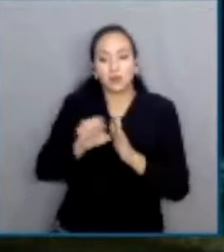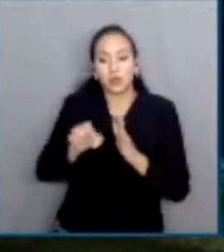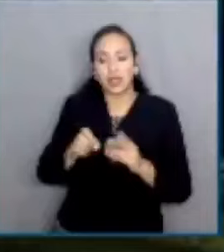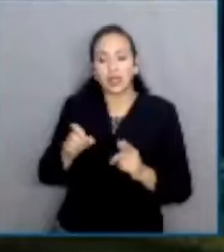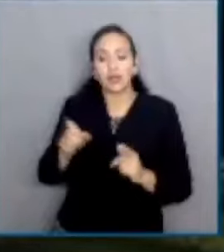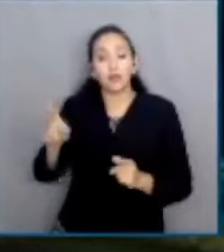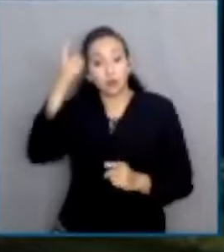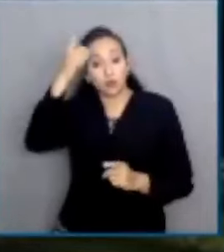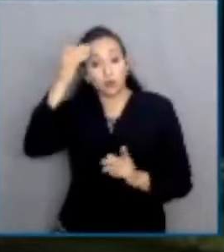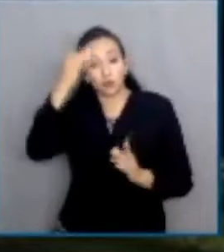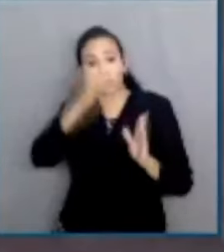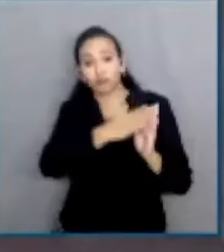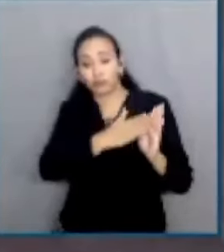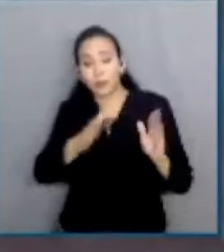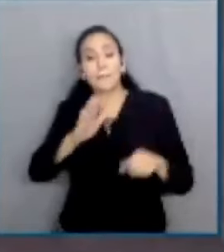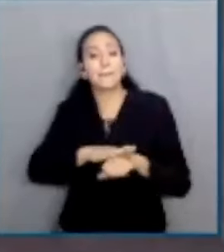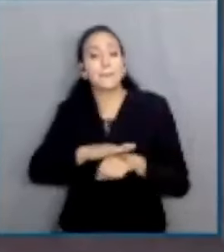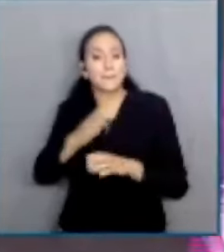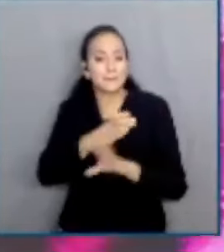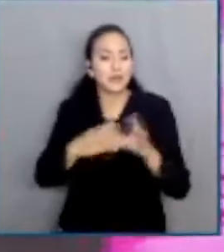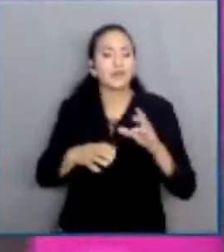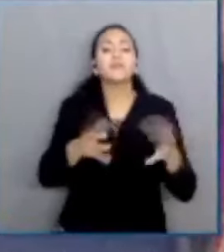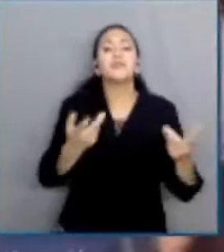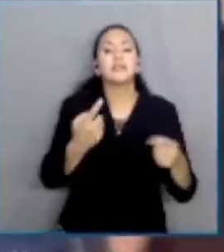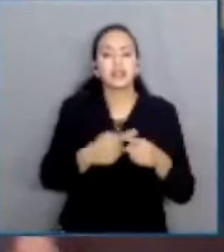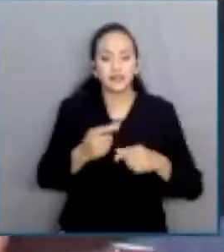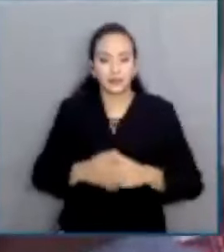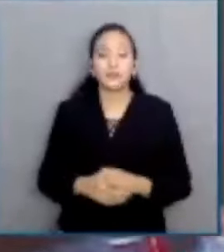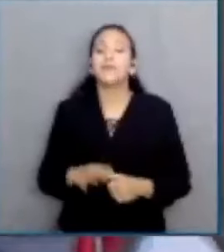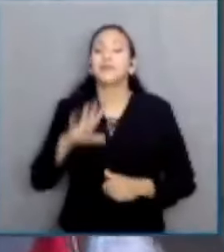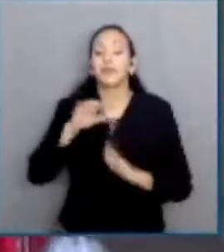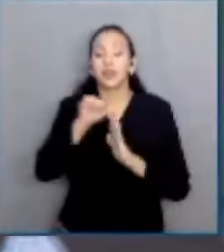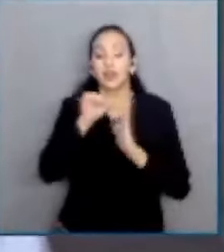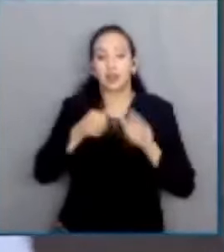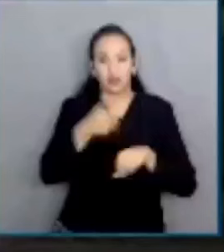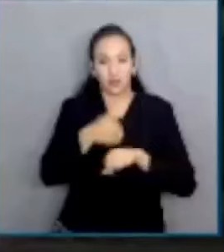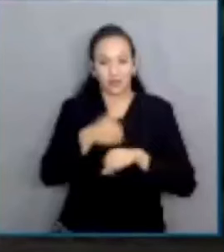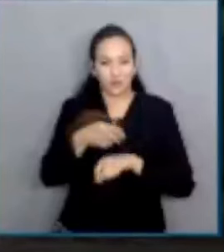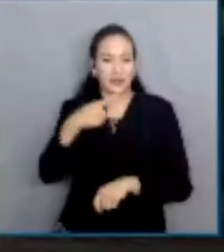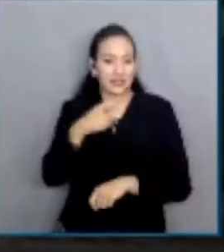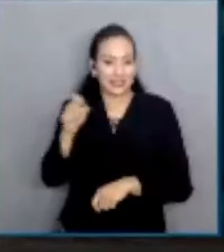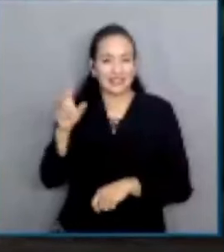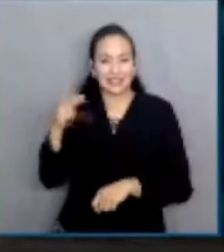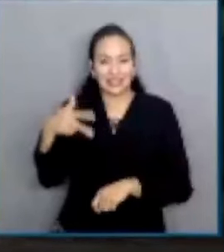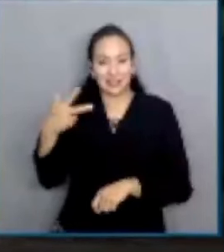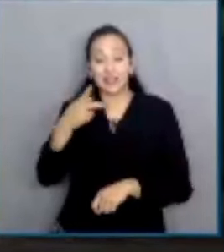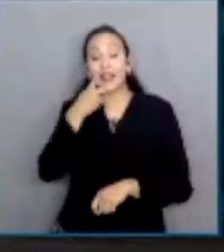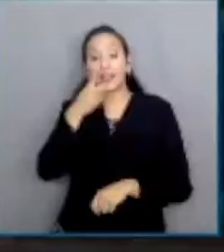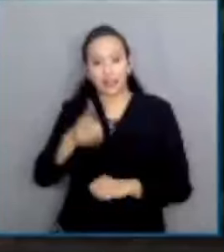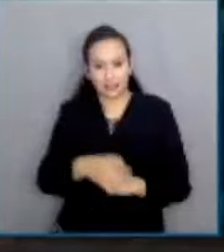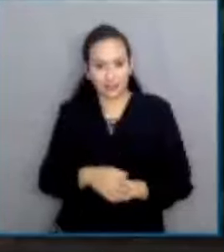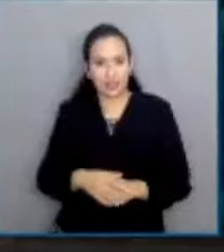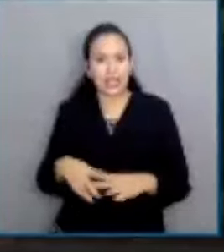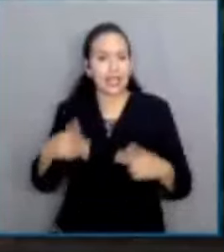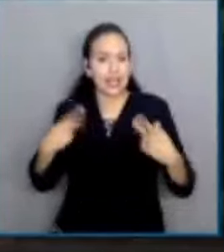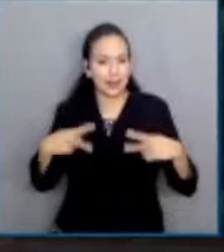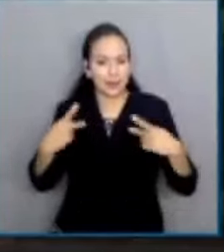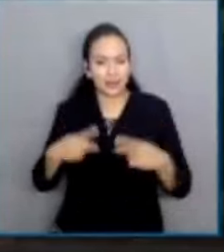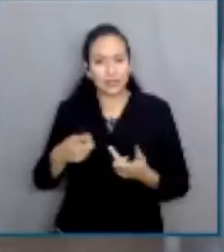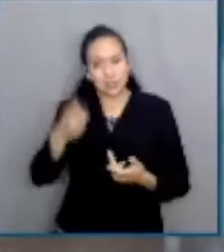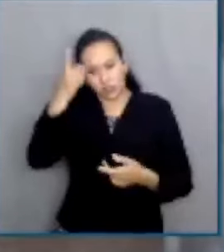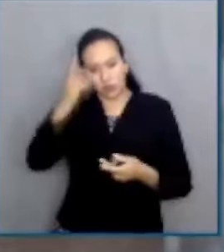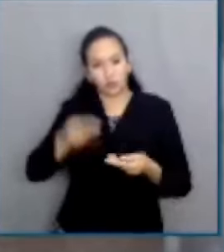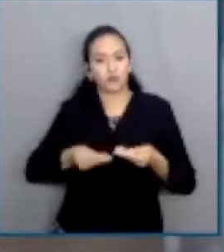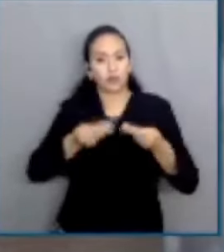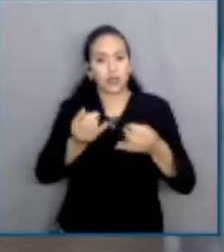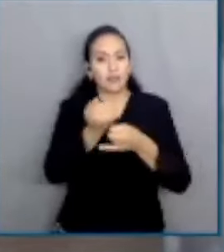mismo argumento, invalidó la porción del artículo 113 de esta ley que establece que el depositario que no rinda el informe mensual será separado de la